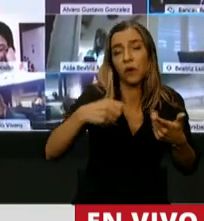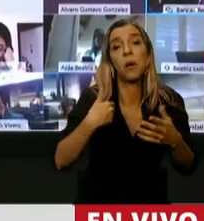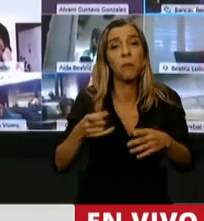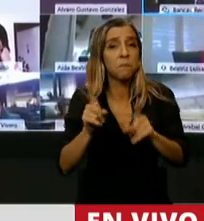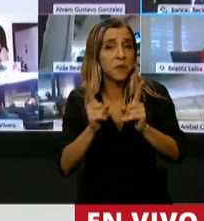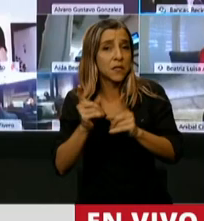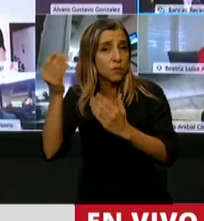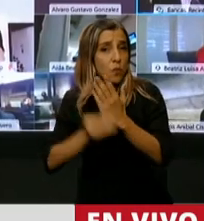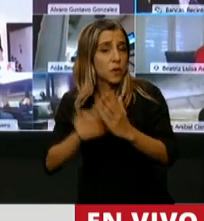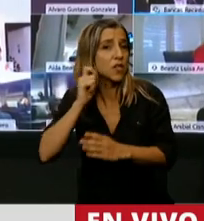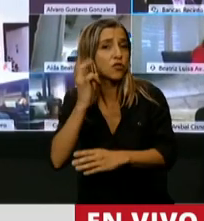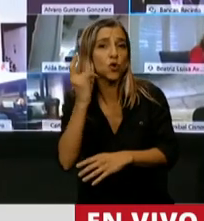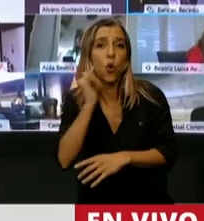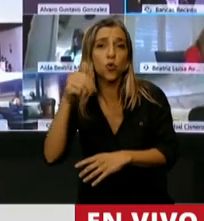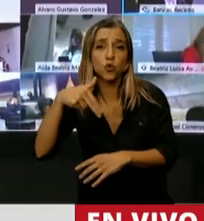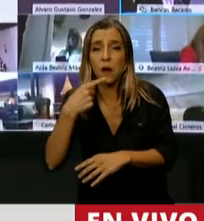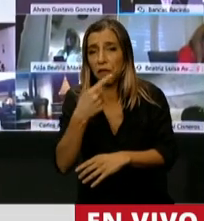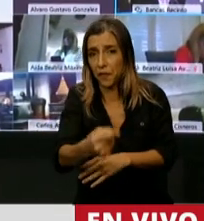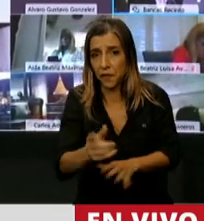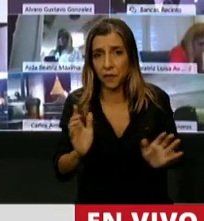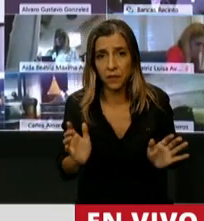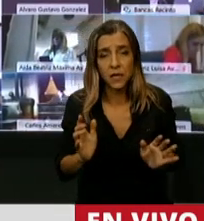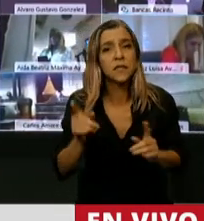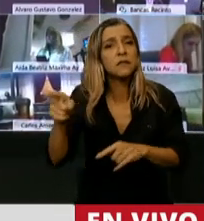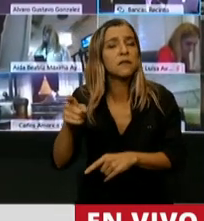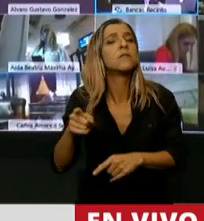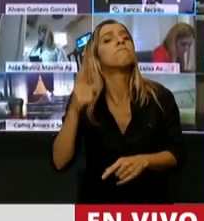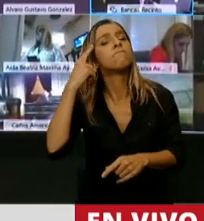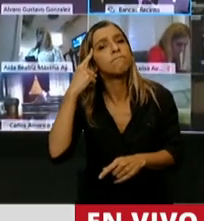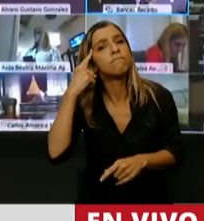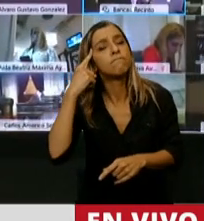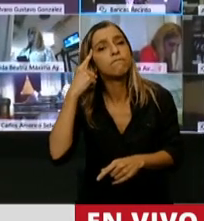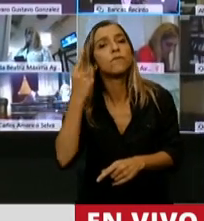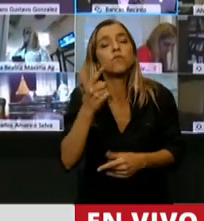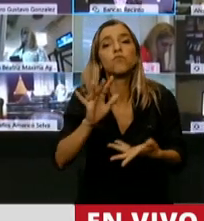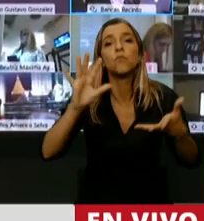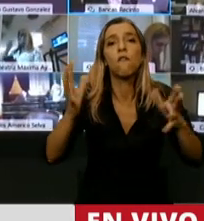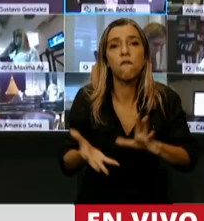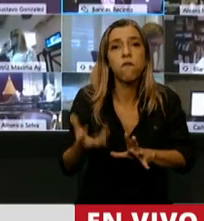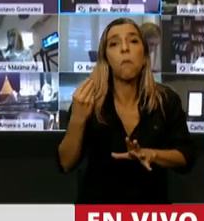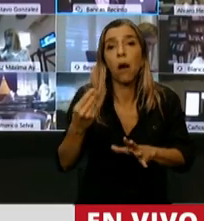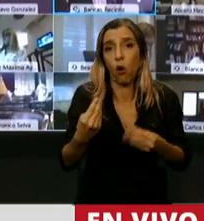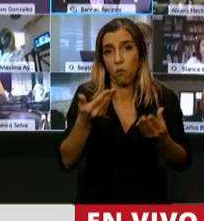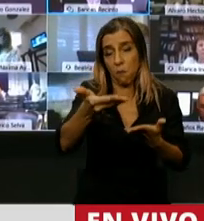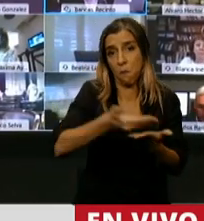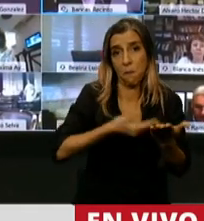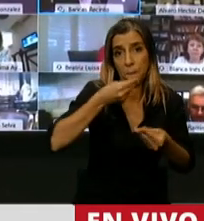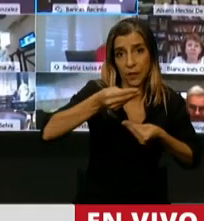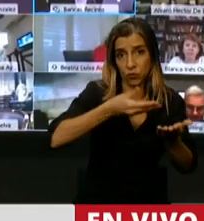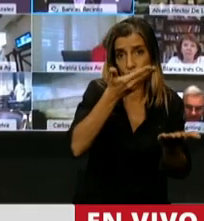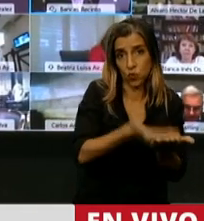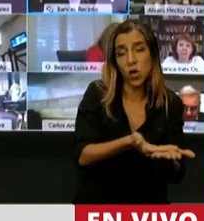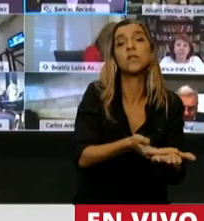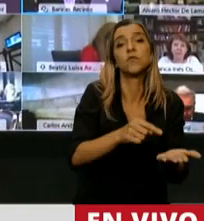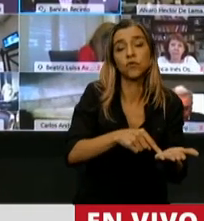Guzmán? El Ministro Guzmán plantea un puente que empieza con este presupuesto que